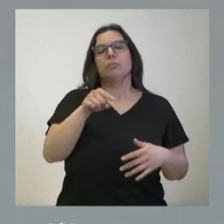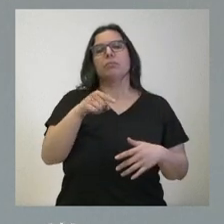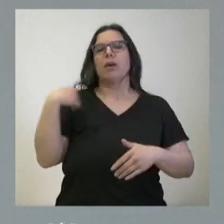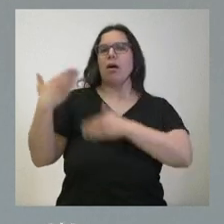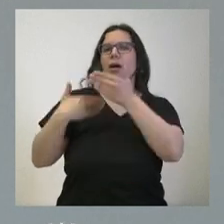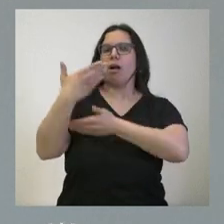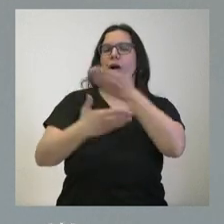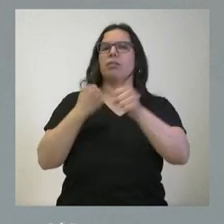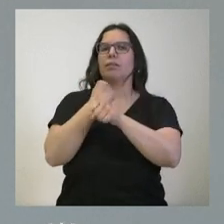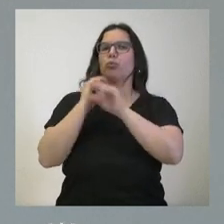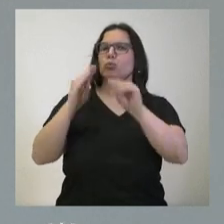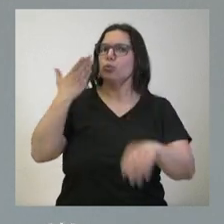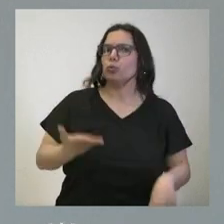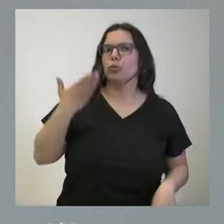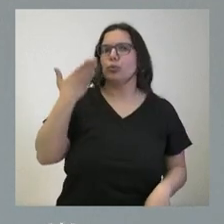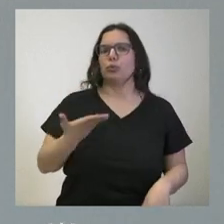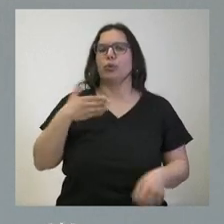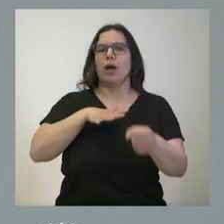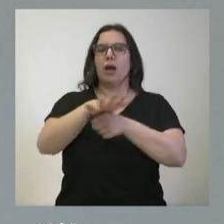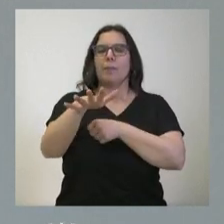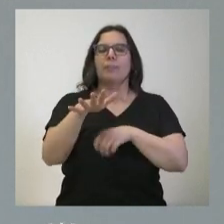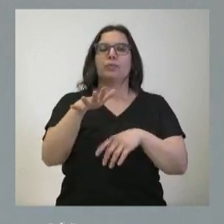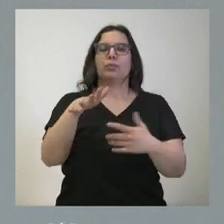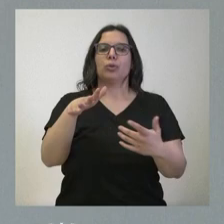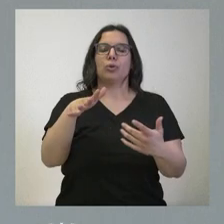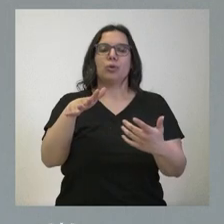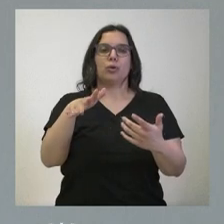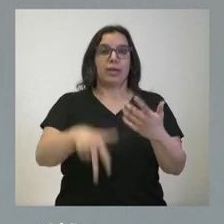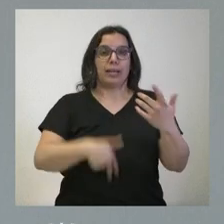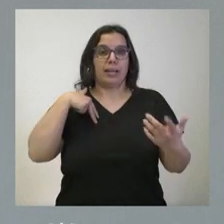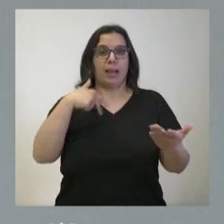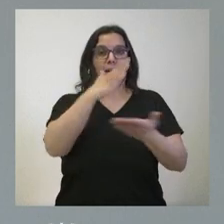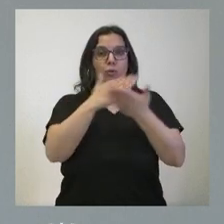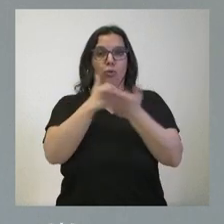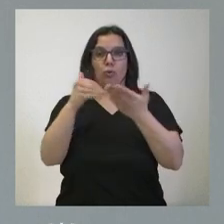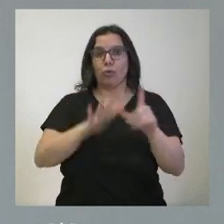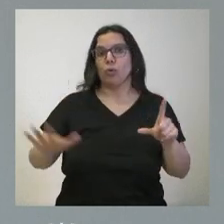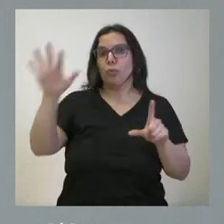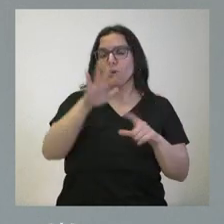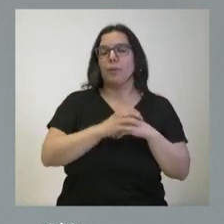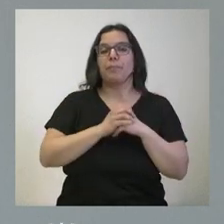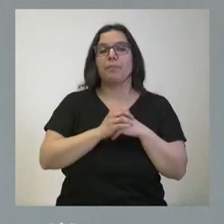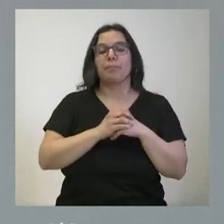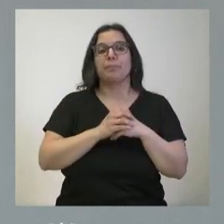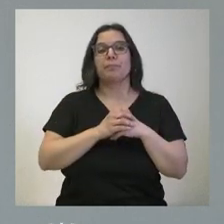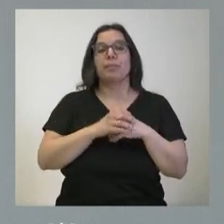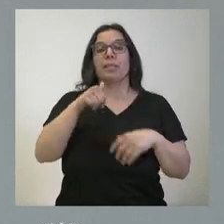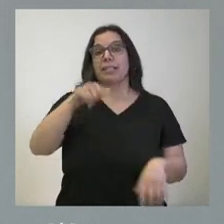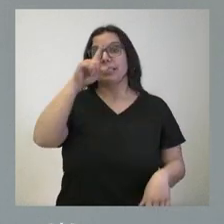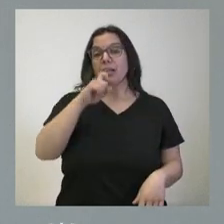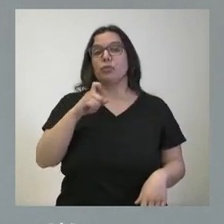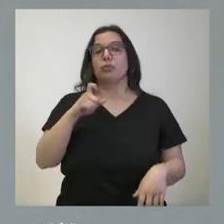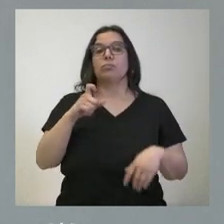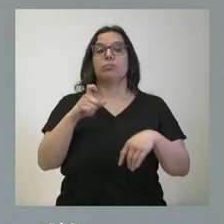tarea muy relevante en nuestro ámbito y en el conjunto de la comunidad autónoma. Además de disponer este año de los fondos